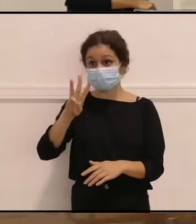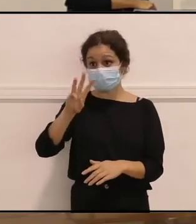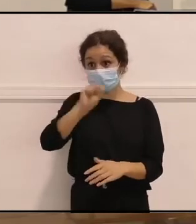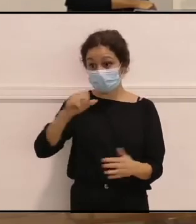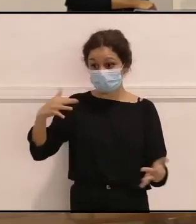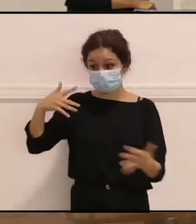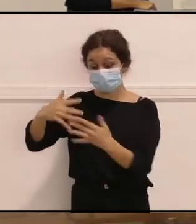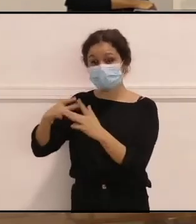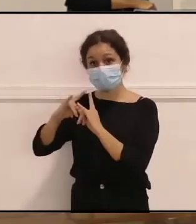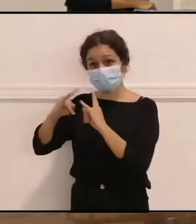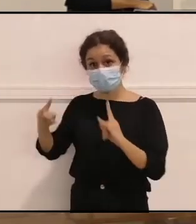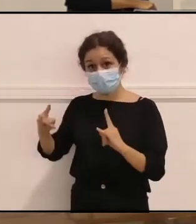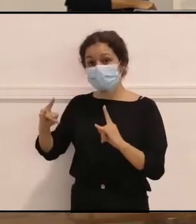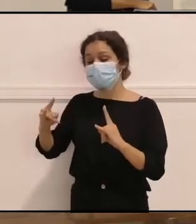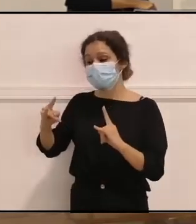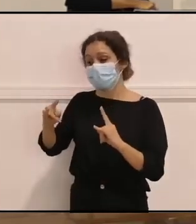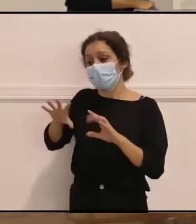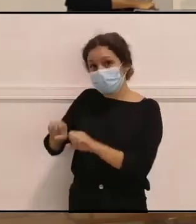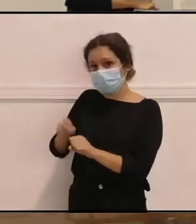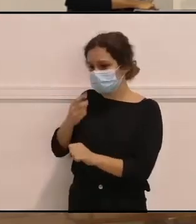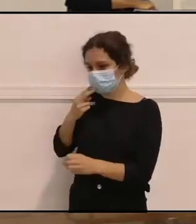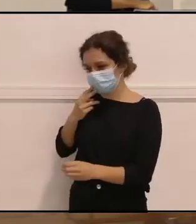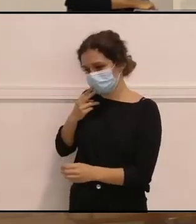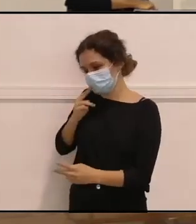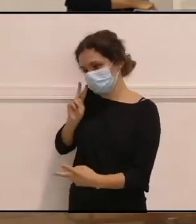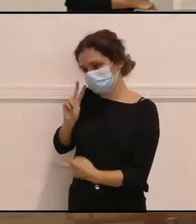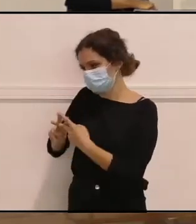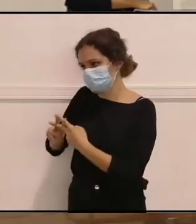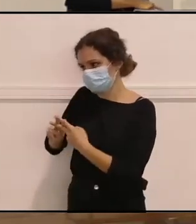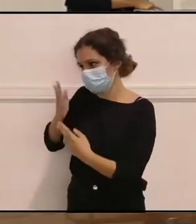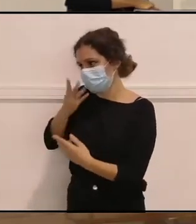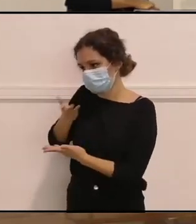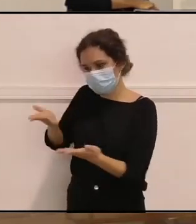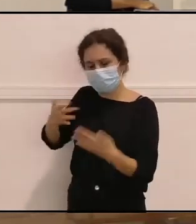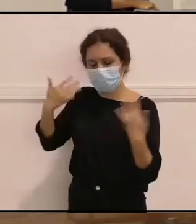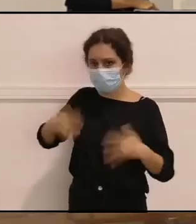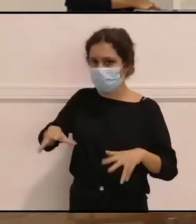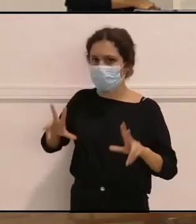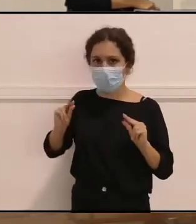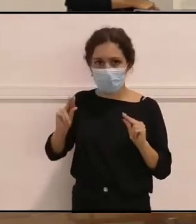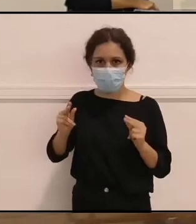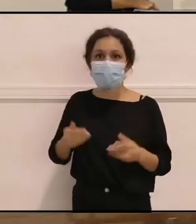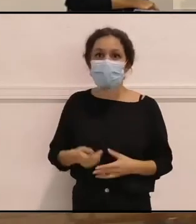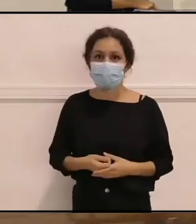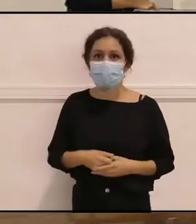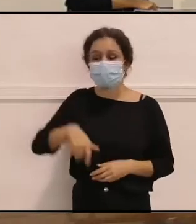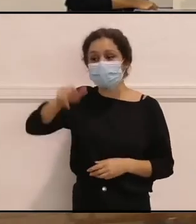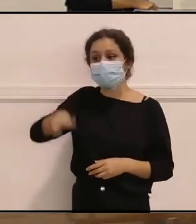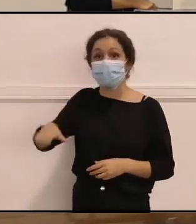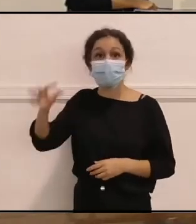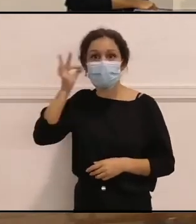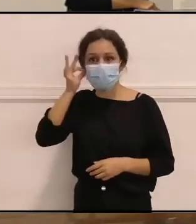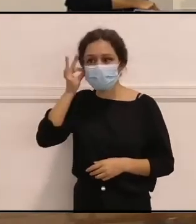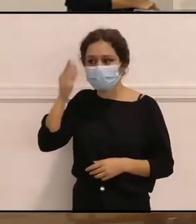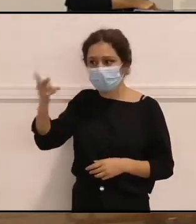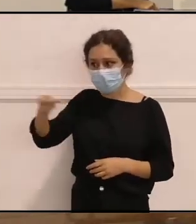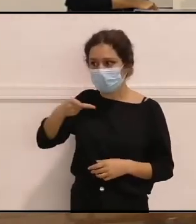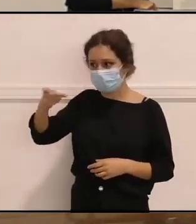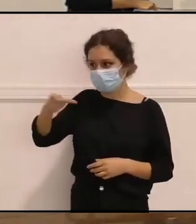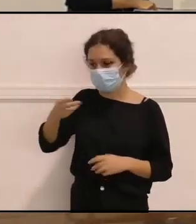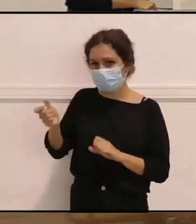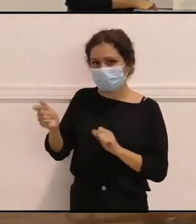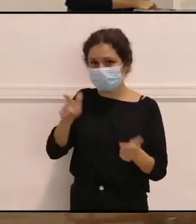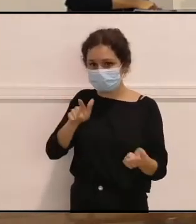en el campamento de Colonial, para mí fue como, guau, ¿sabes? En plan, una mujer que se parece a mí, que ha vivido cosas